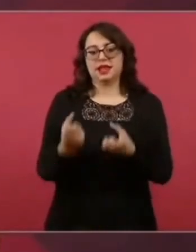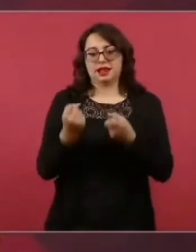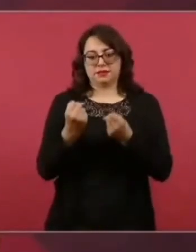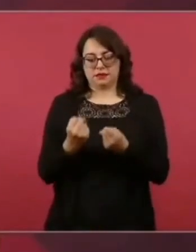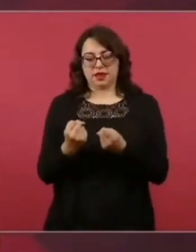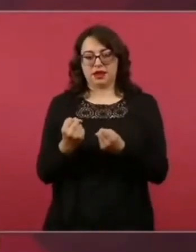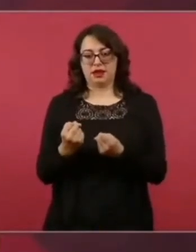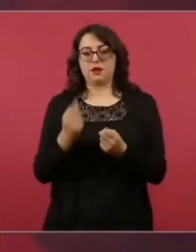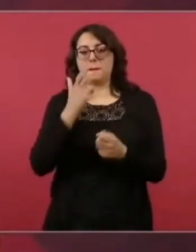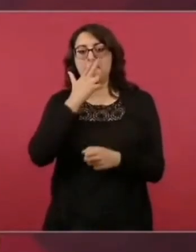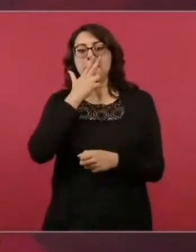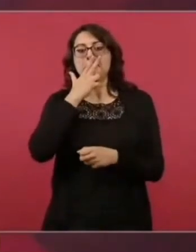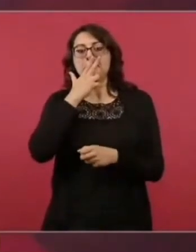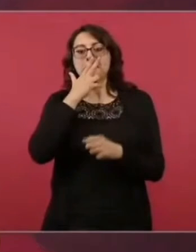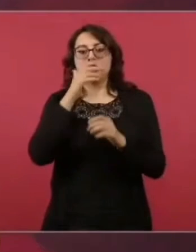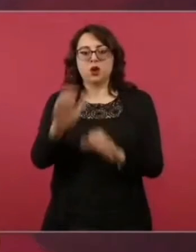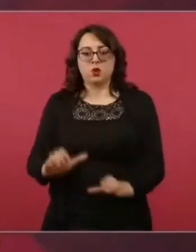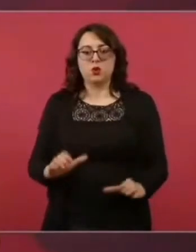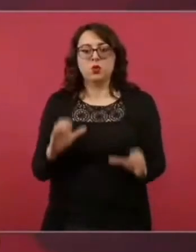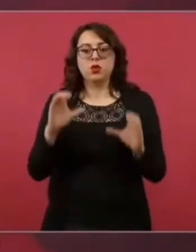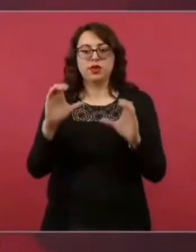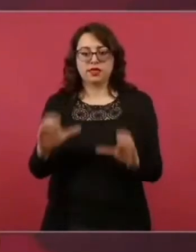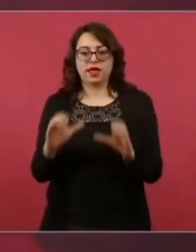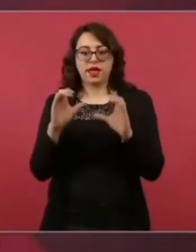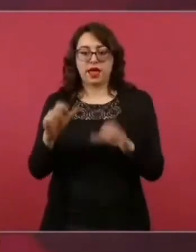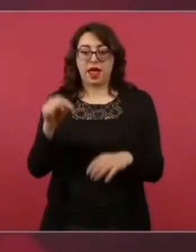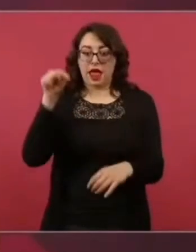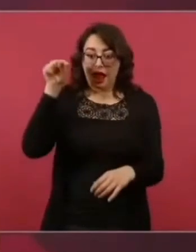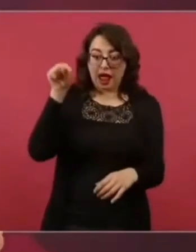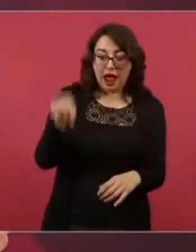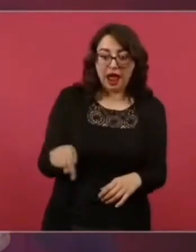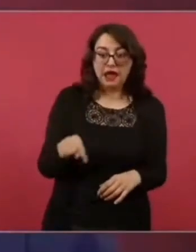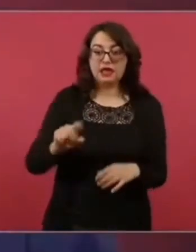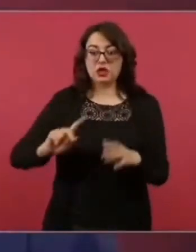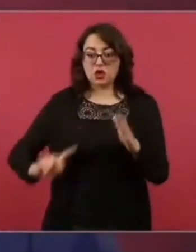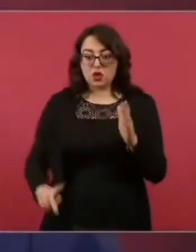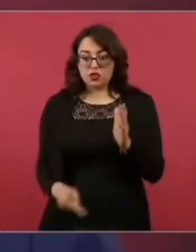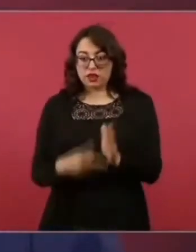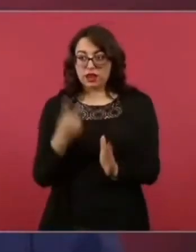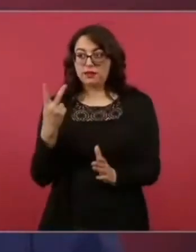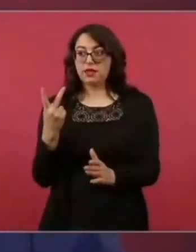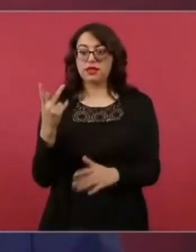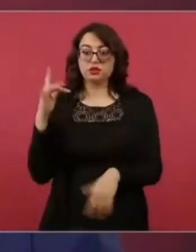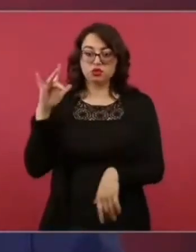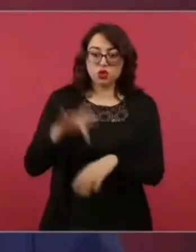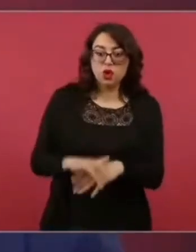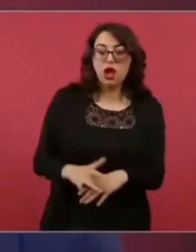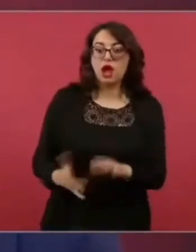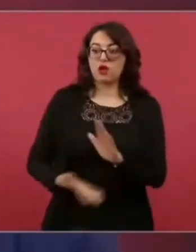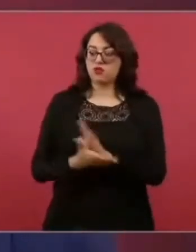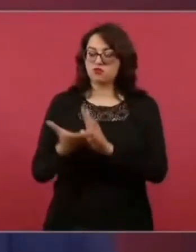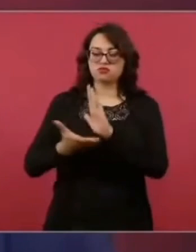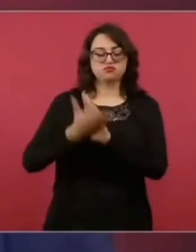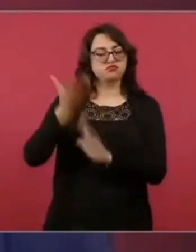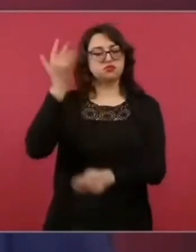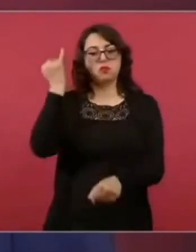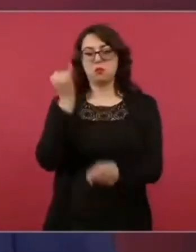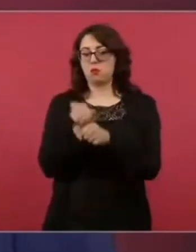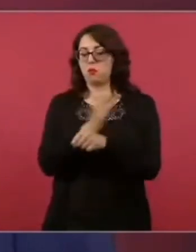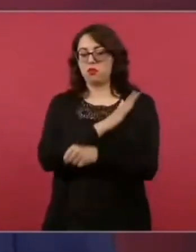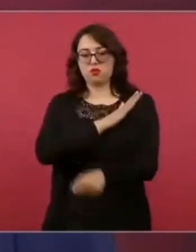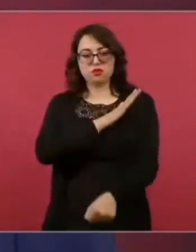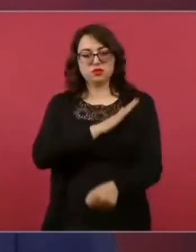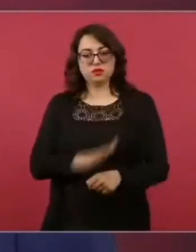zona de reserva ecológica. Son 12 mil